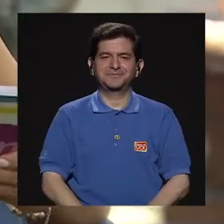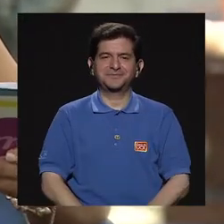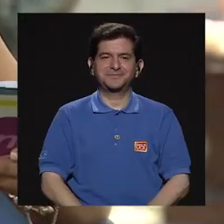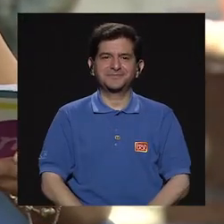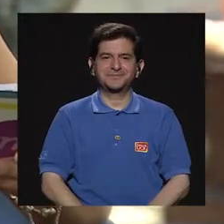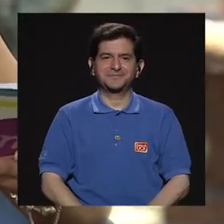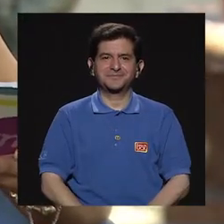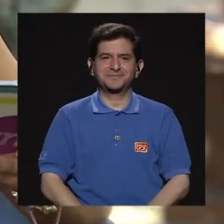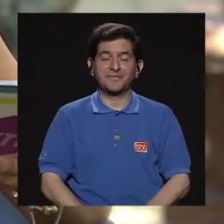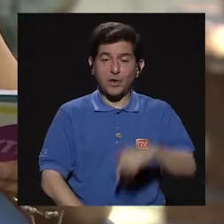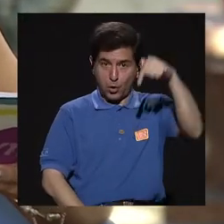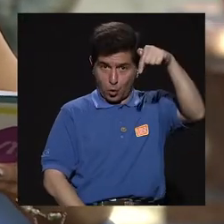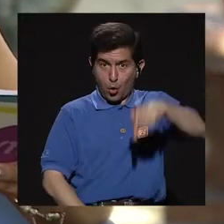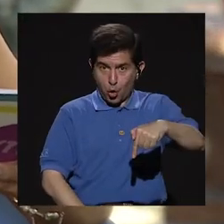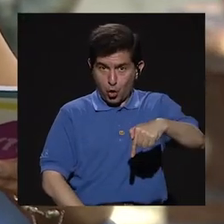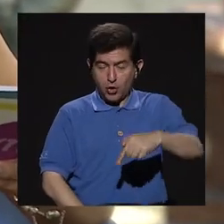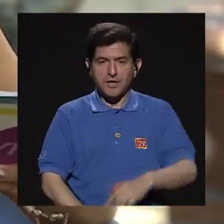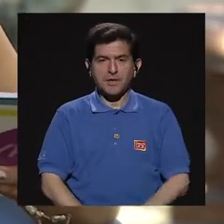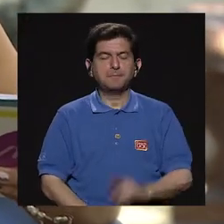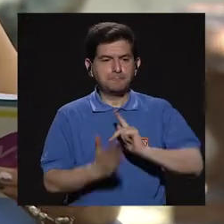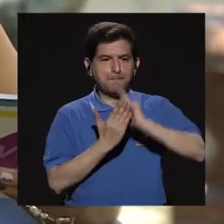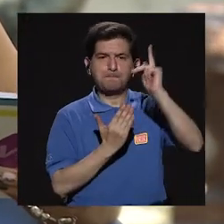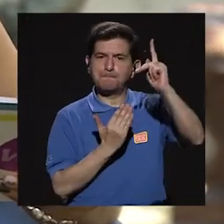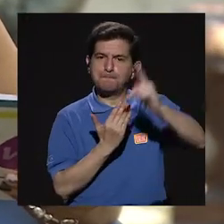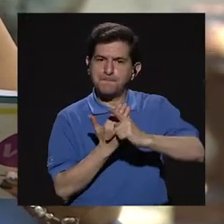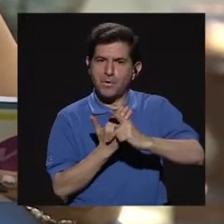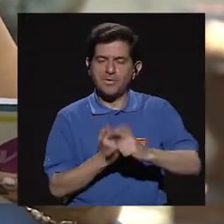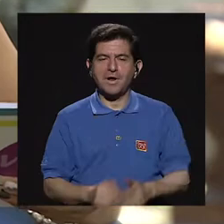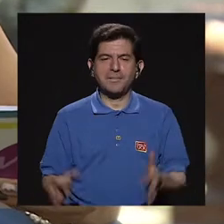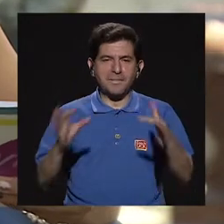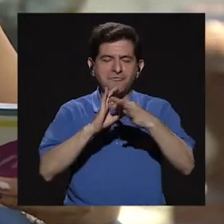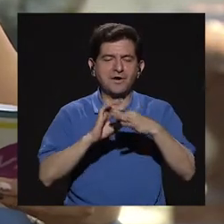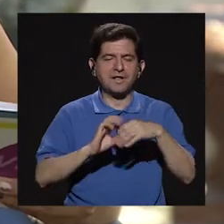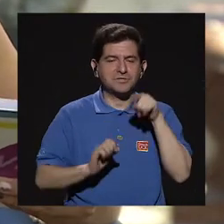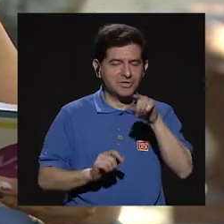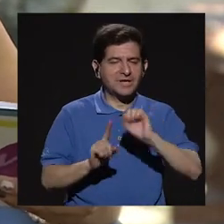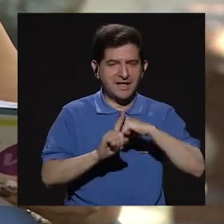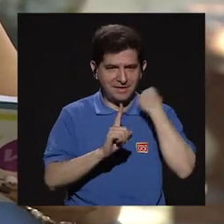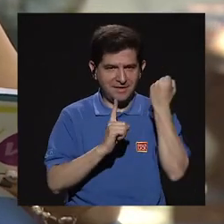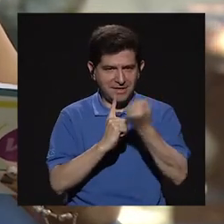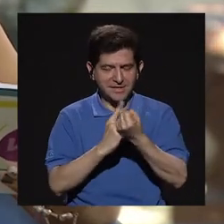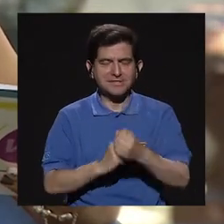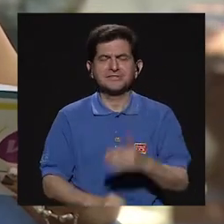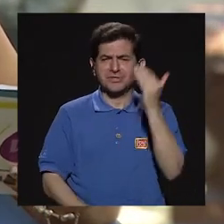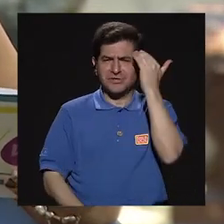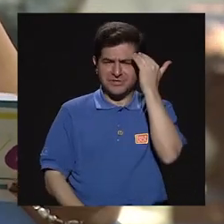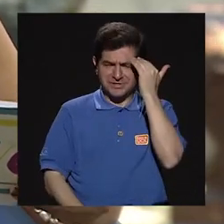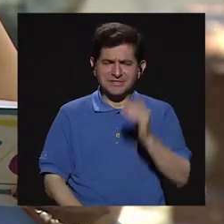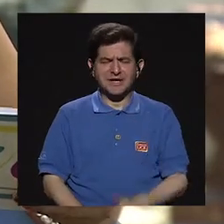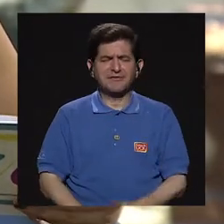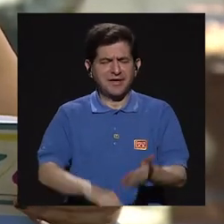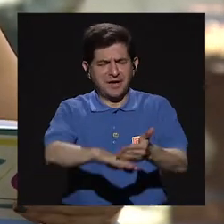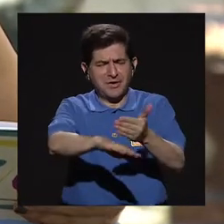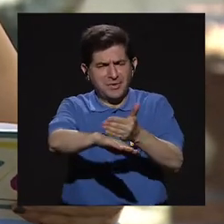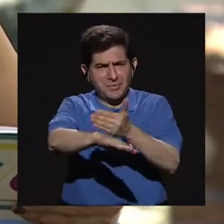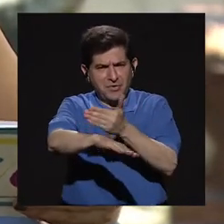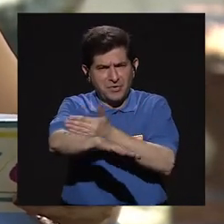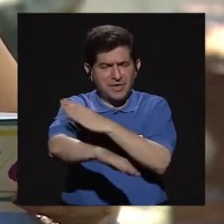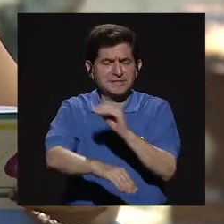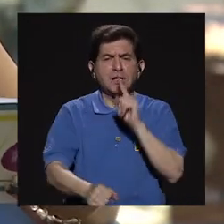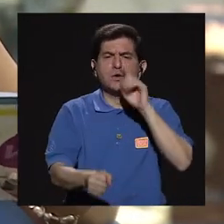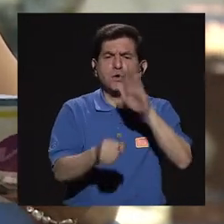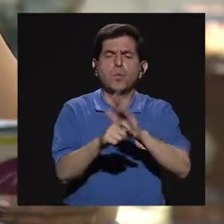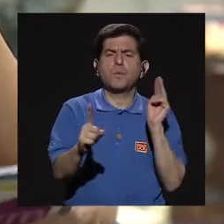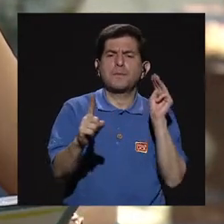Entonces el día de hoy pues es un programa que tiene que ver con eso, cómo sabernos capaces de mejorar y lograr